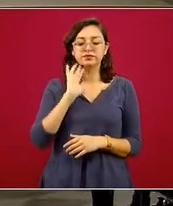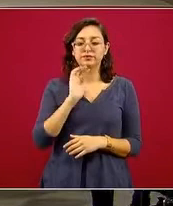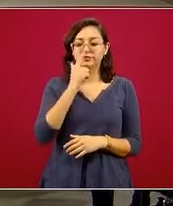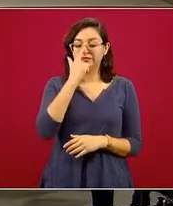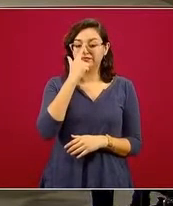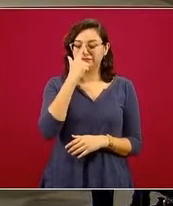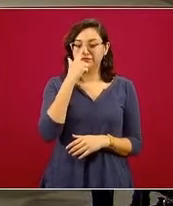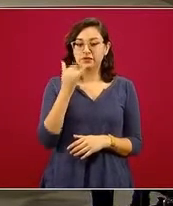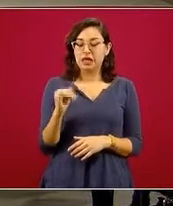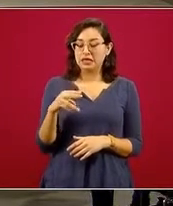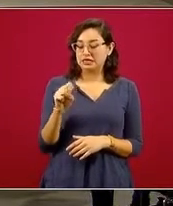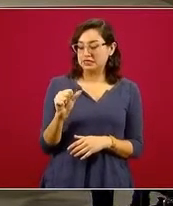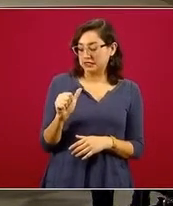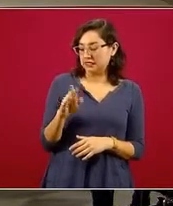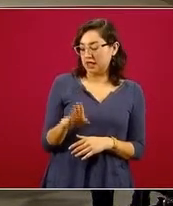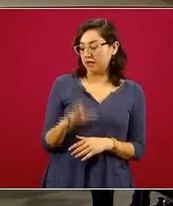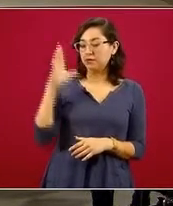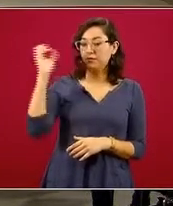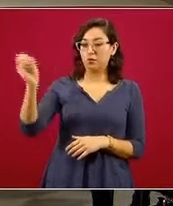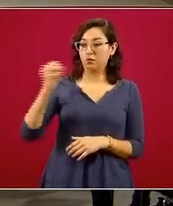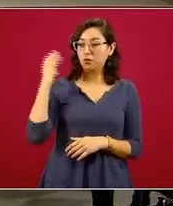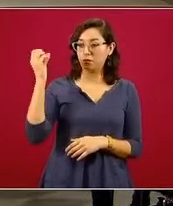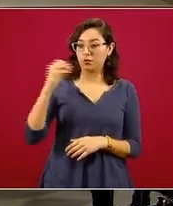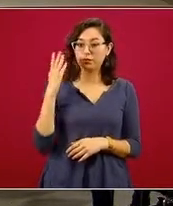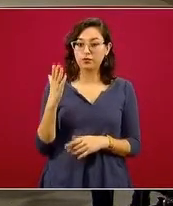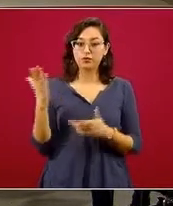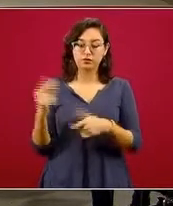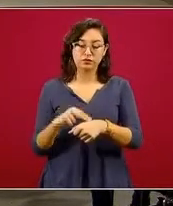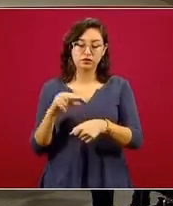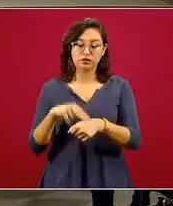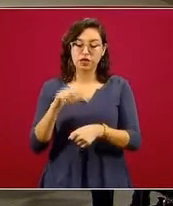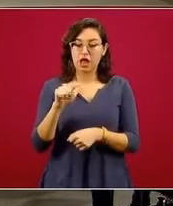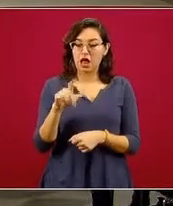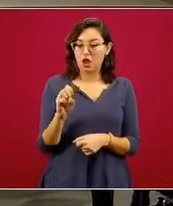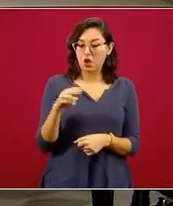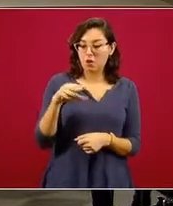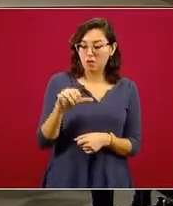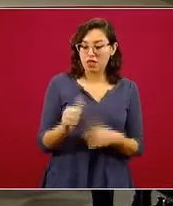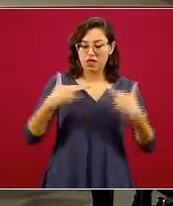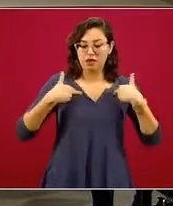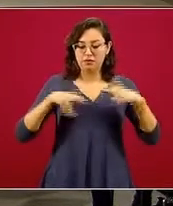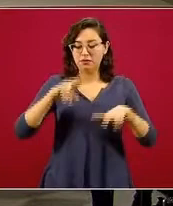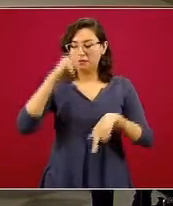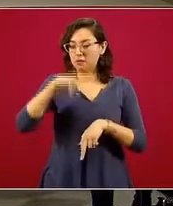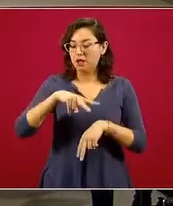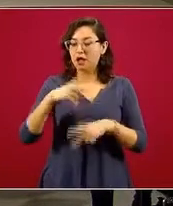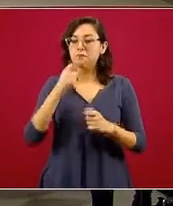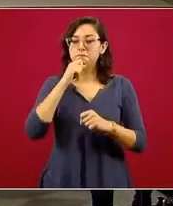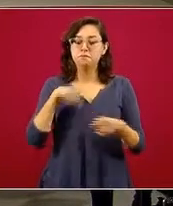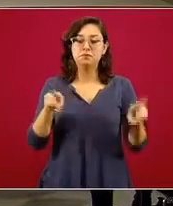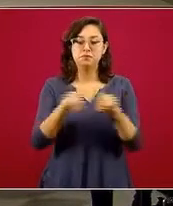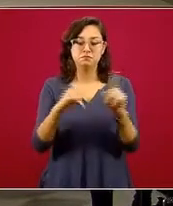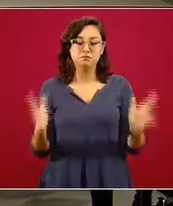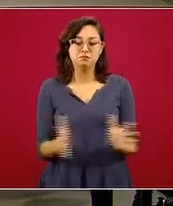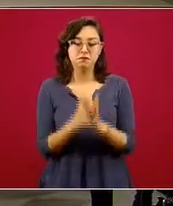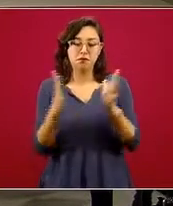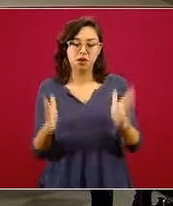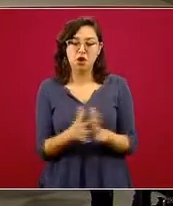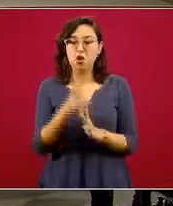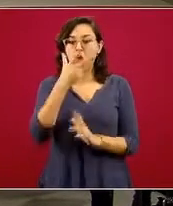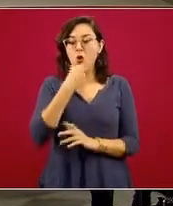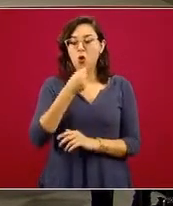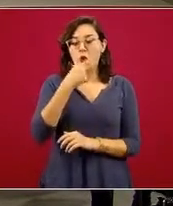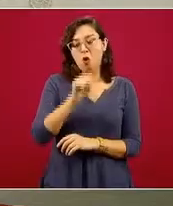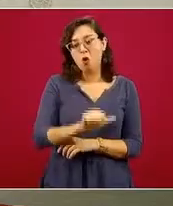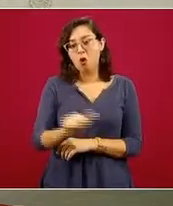Salud Pública, donde participó el doctor Alomía, como representante del gobierno mexicano, también participó el doctor Yanmar